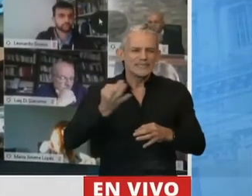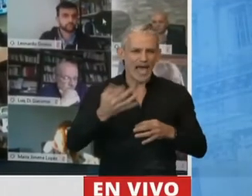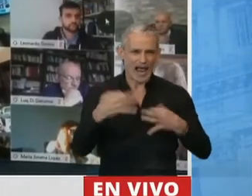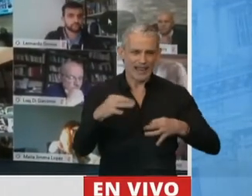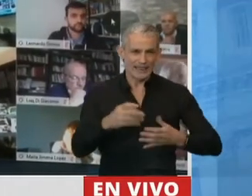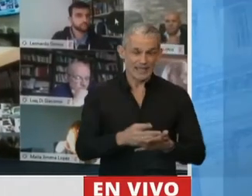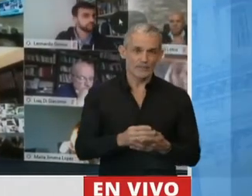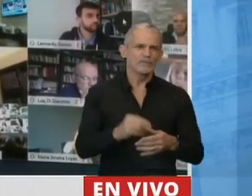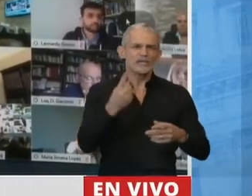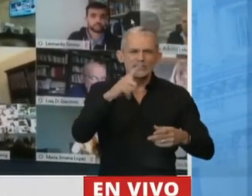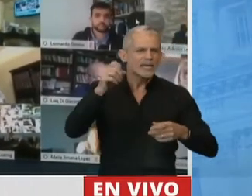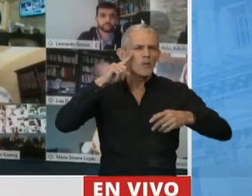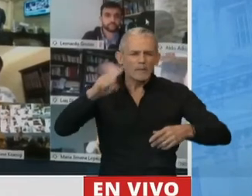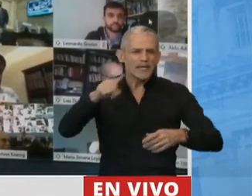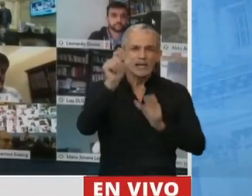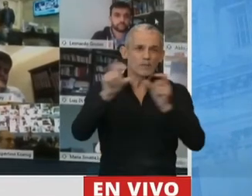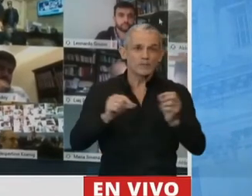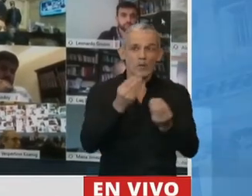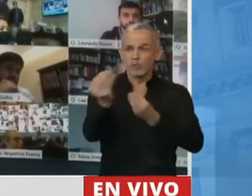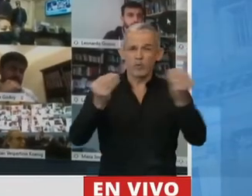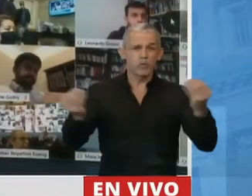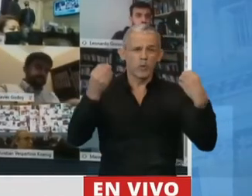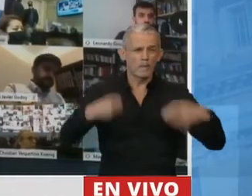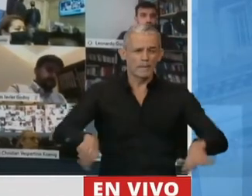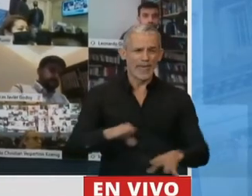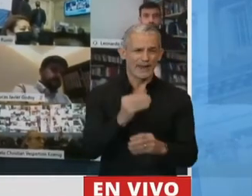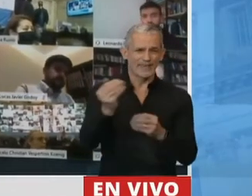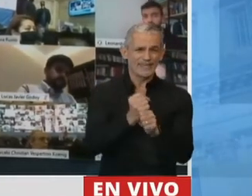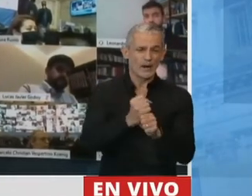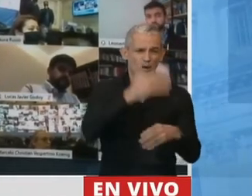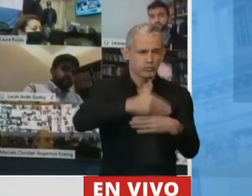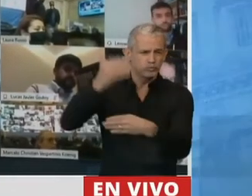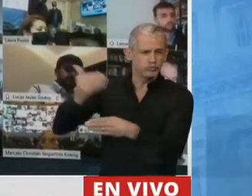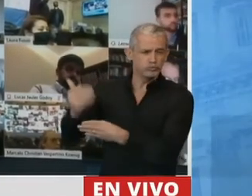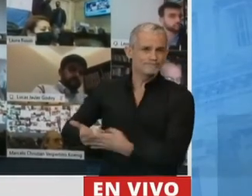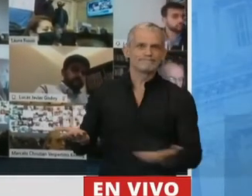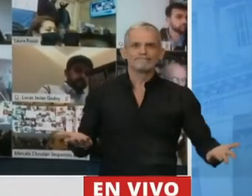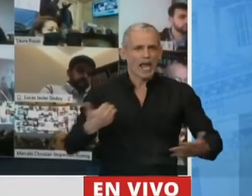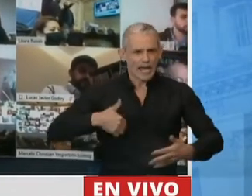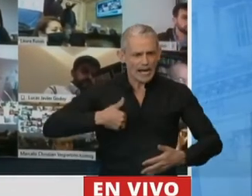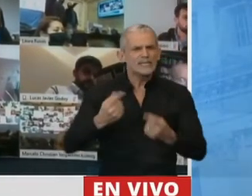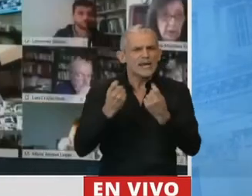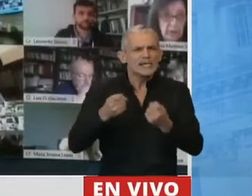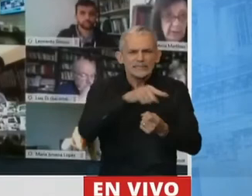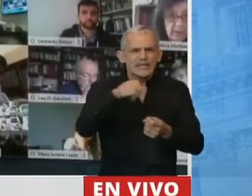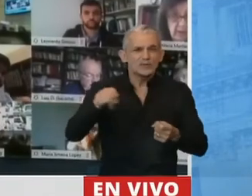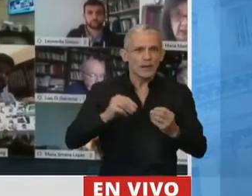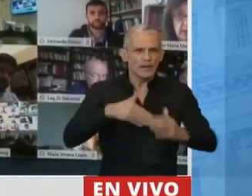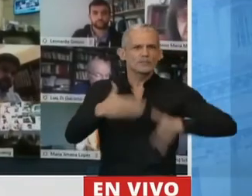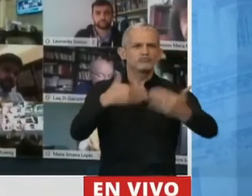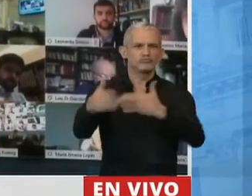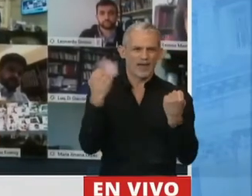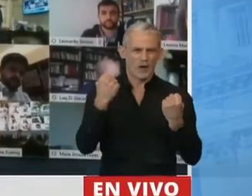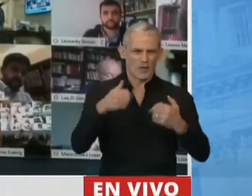Si no serán cientos de miles los puestos de trabajo que se pierdan, los lugares que se cierren. Y la Argentina necesita de eso para la reactivación